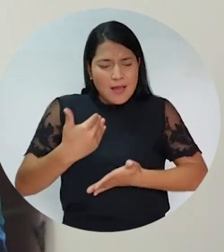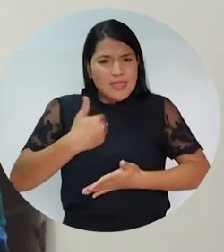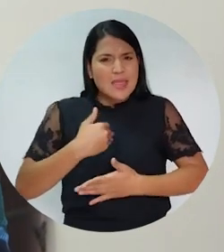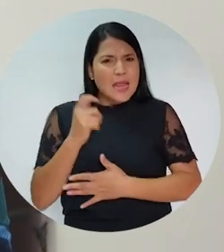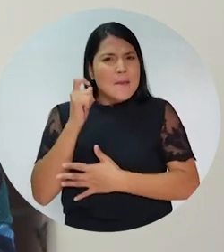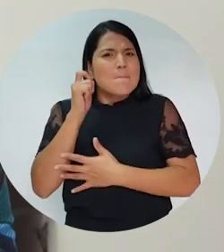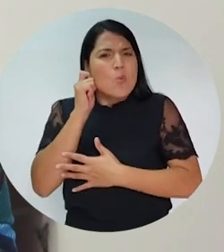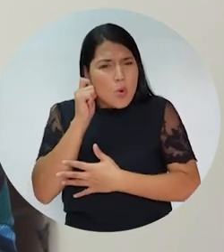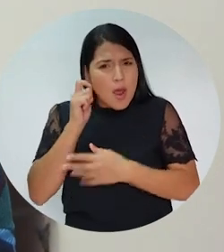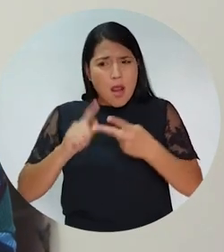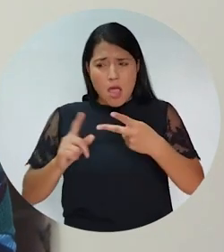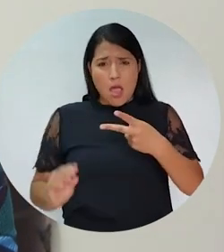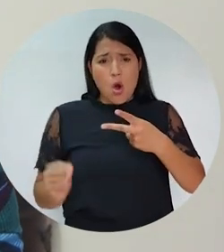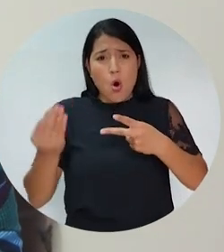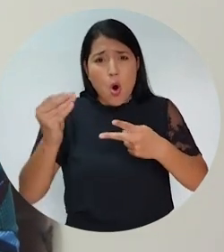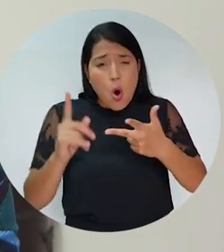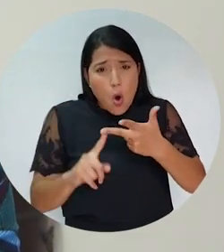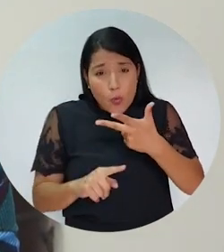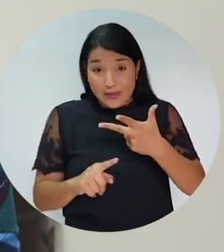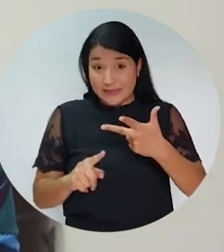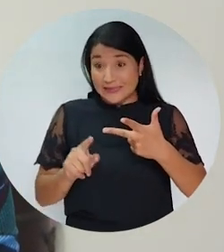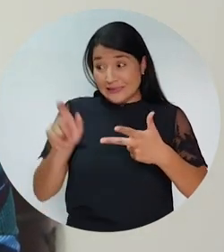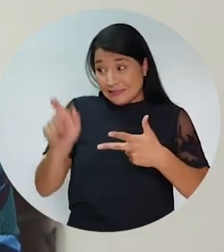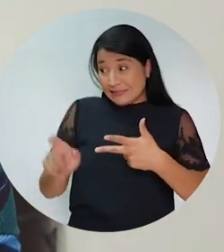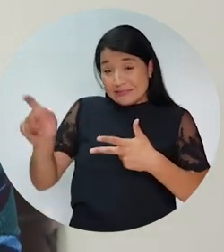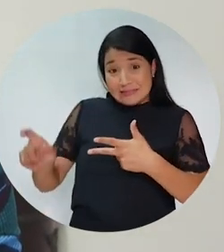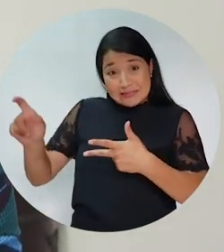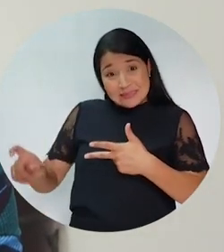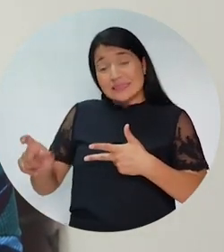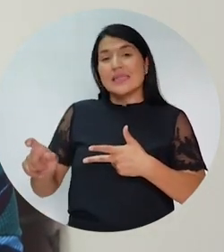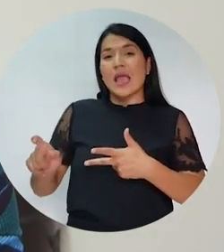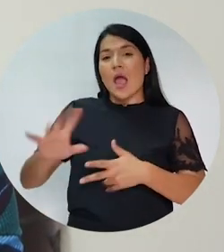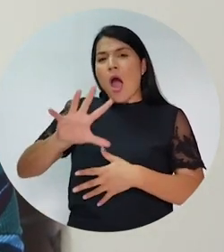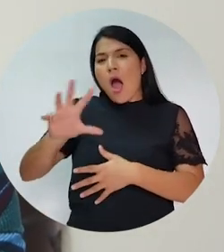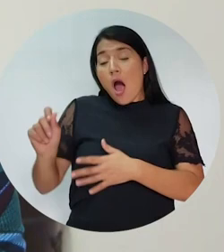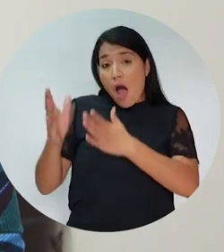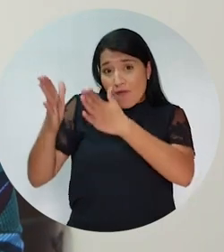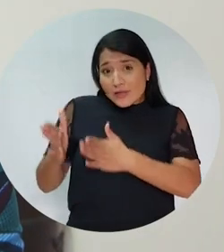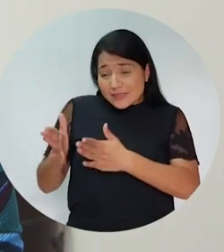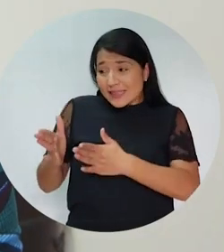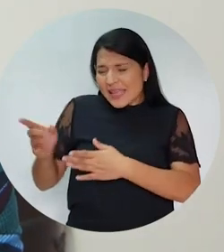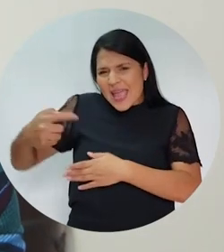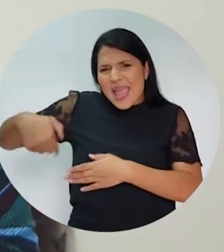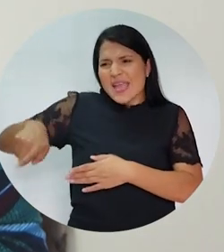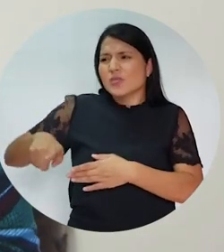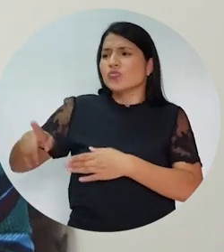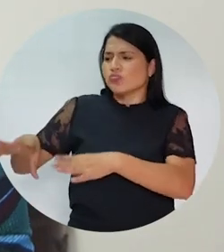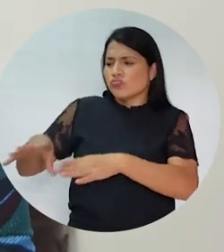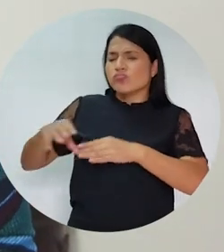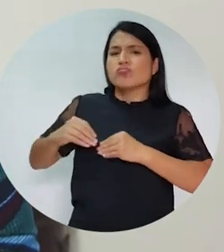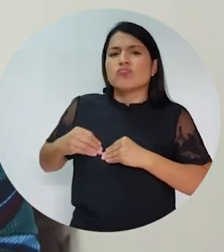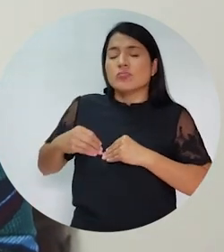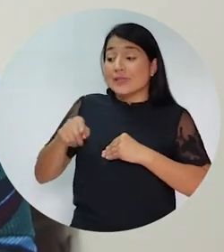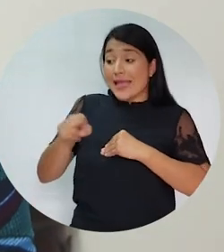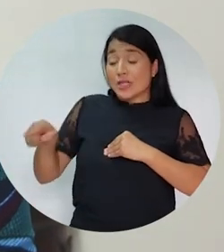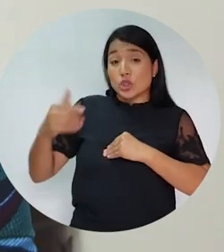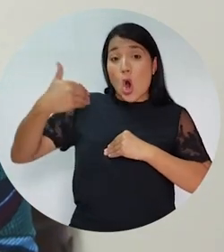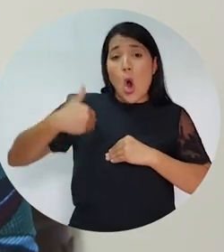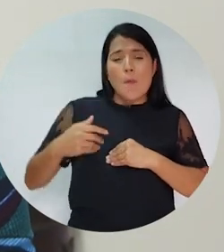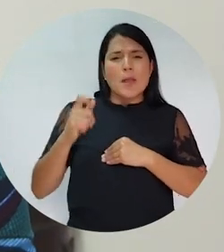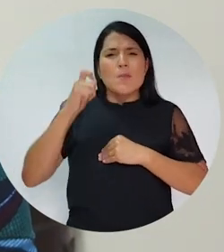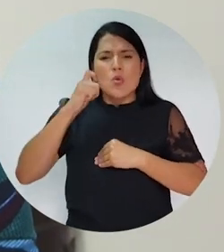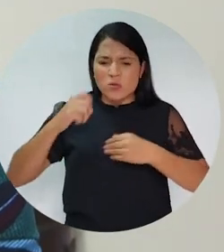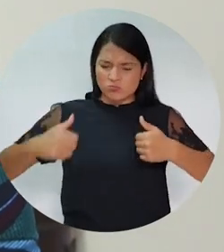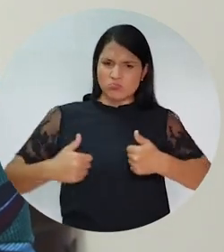de las mujeres, los jóvenes y las jóvenes afrodescendientes, ha sido heredada de esos hombres y